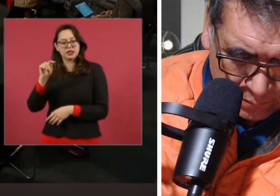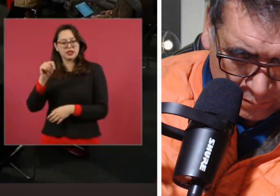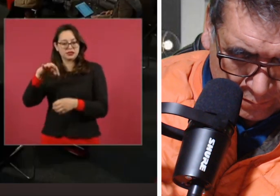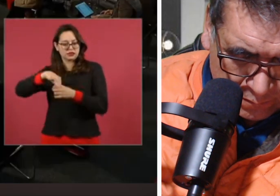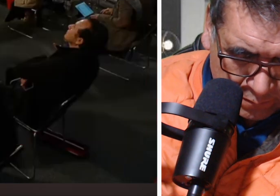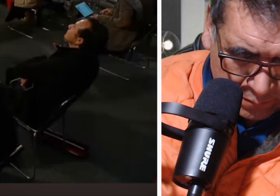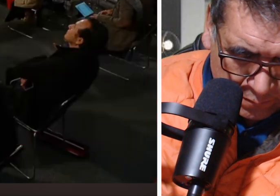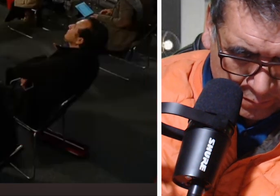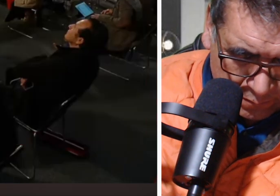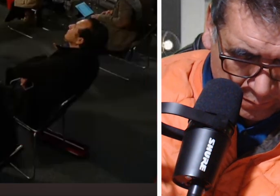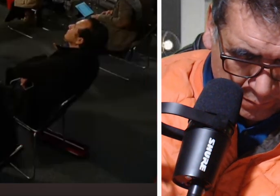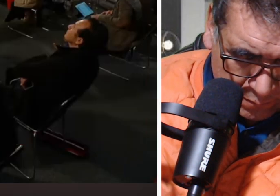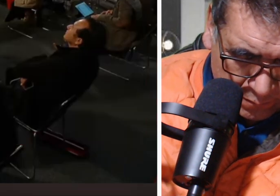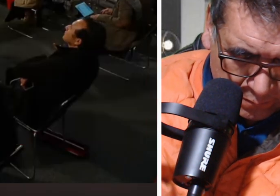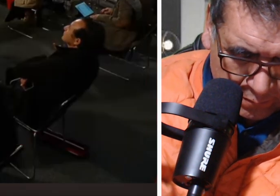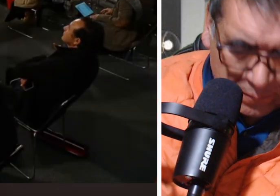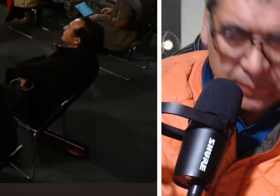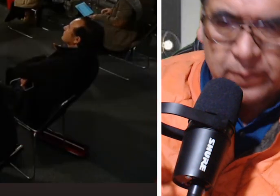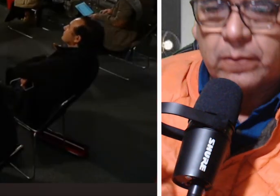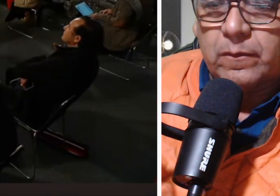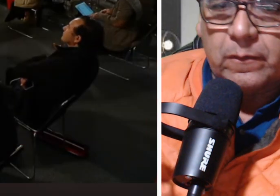¿Y el Tribunal Electoral?